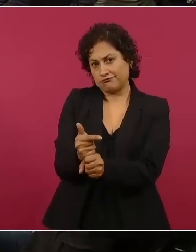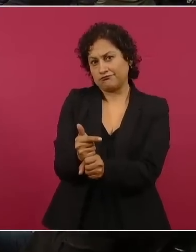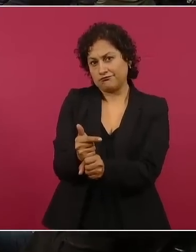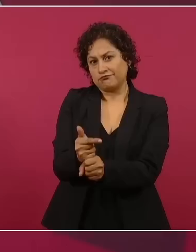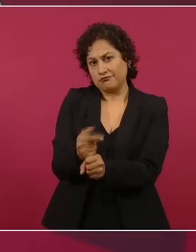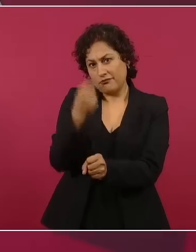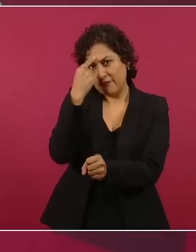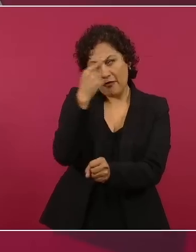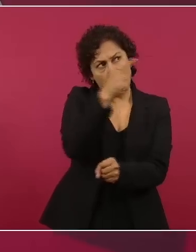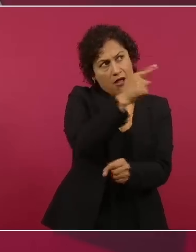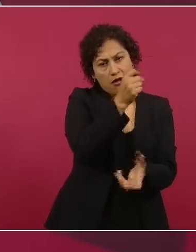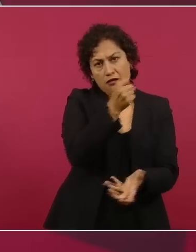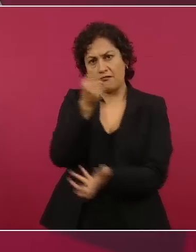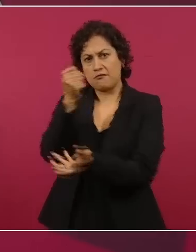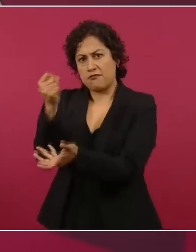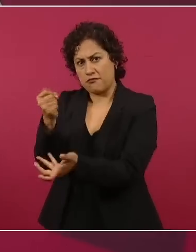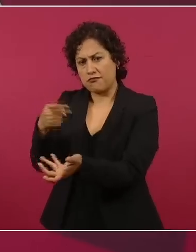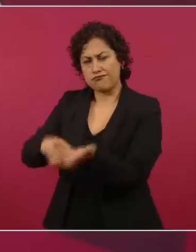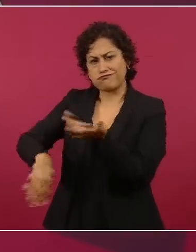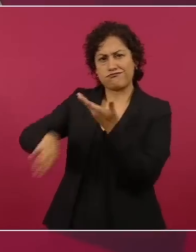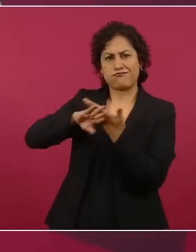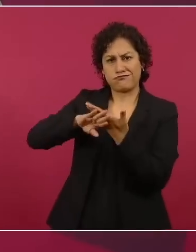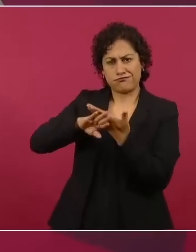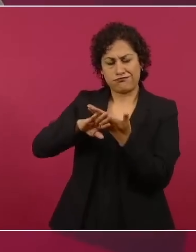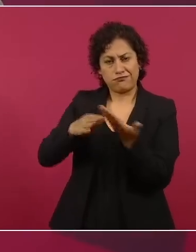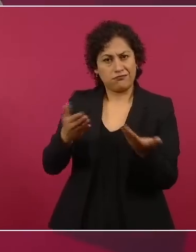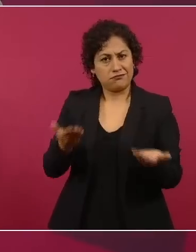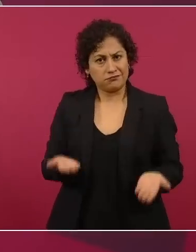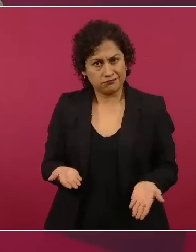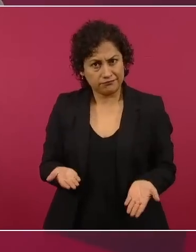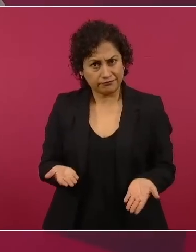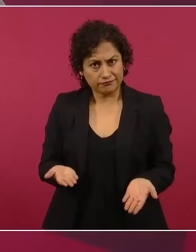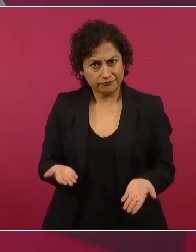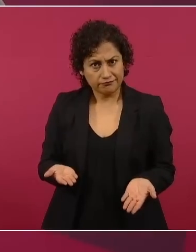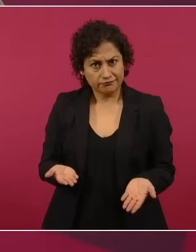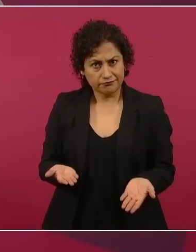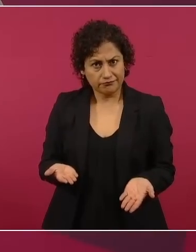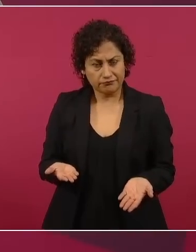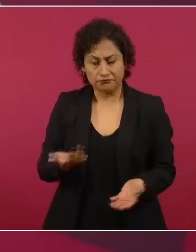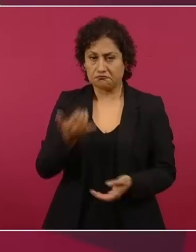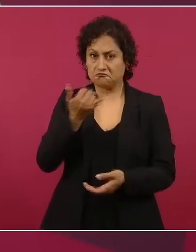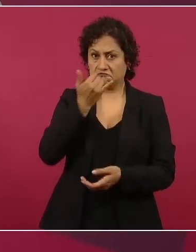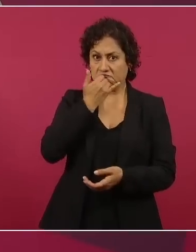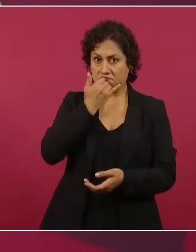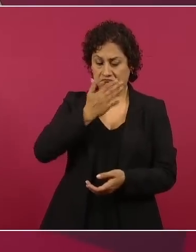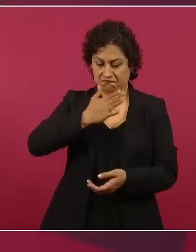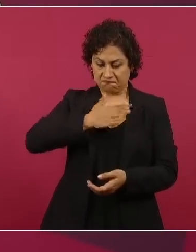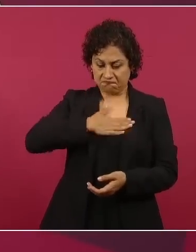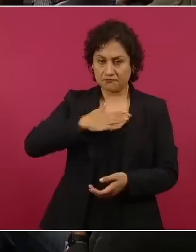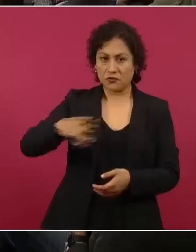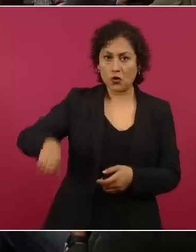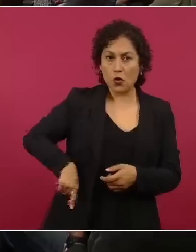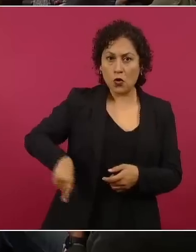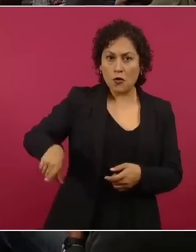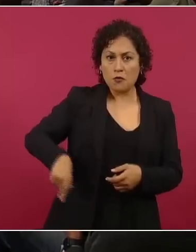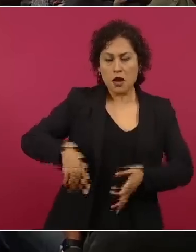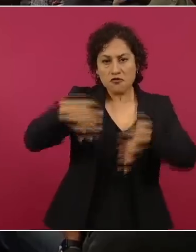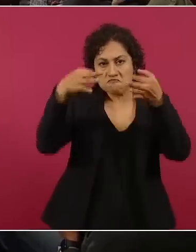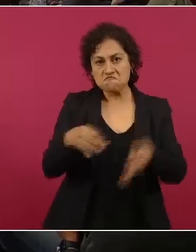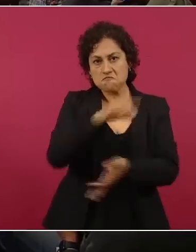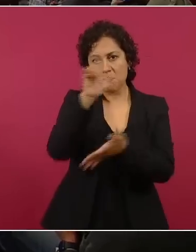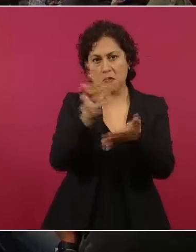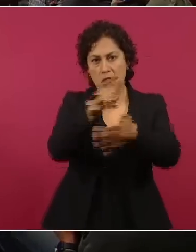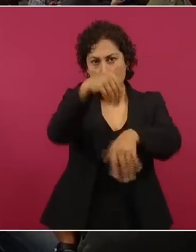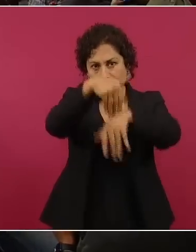nuestro gobierno, que se constituyó de manera legal y legítima y que